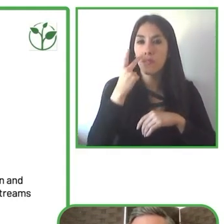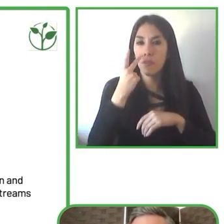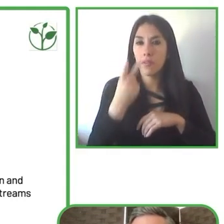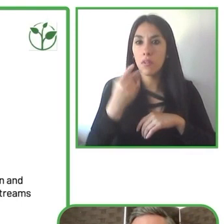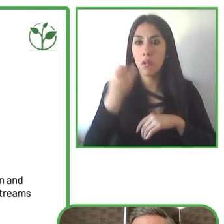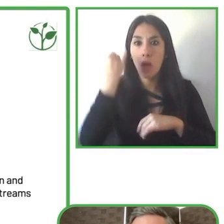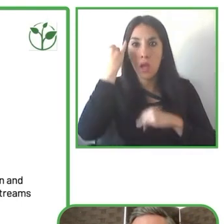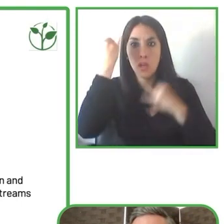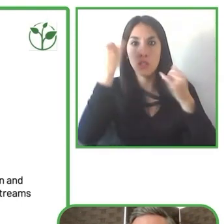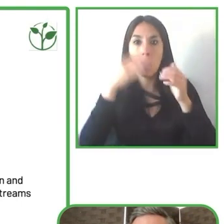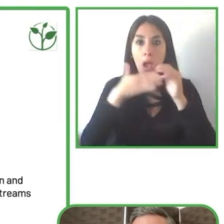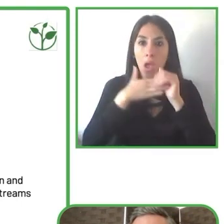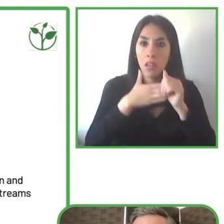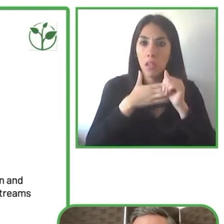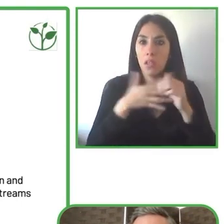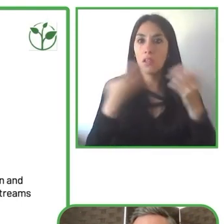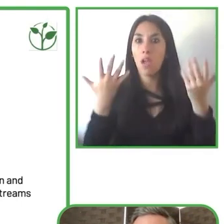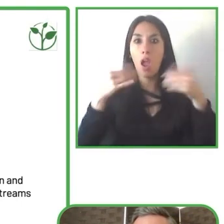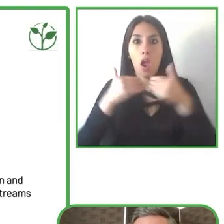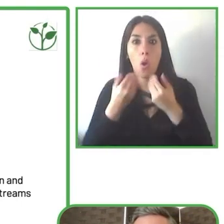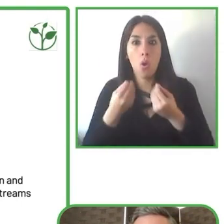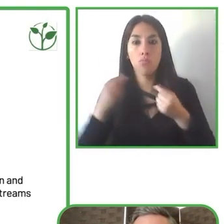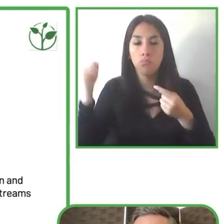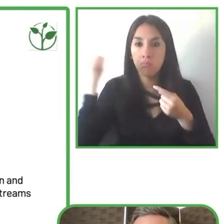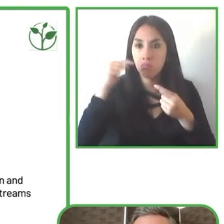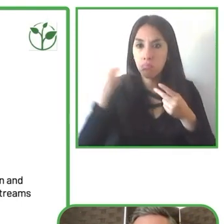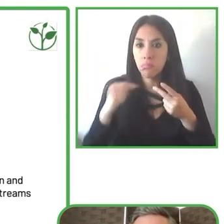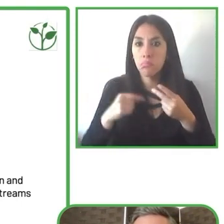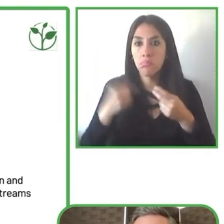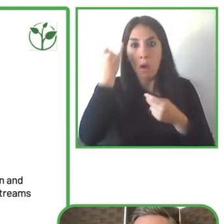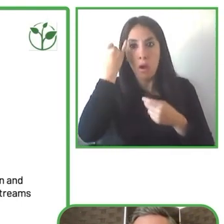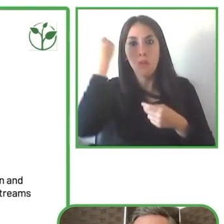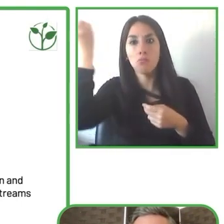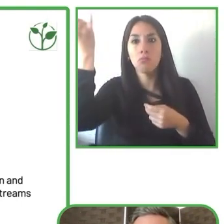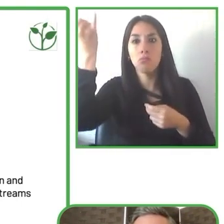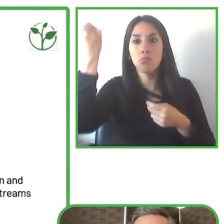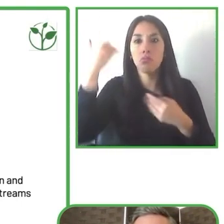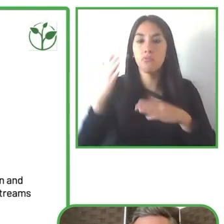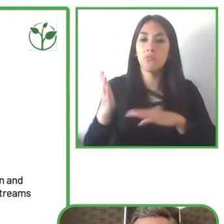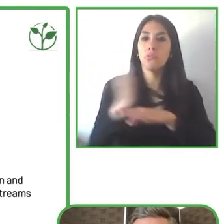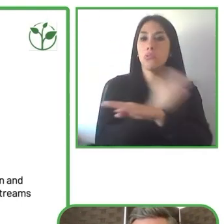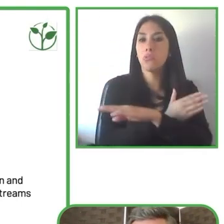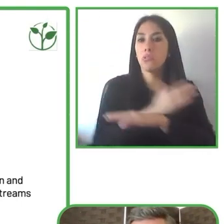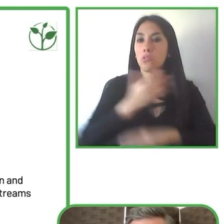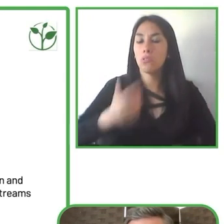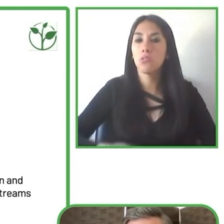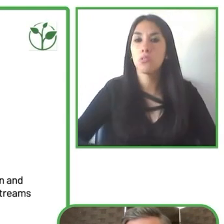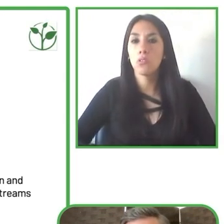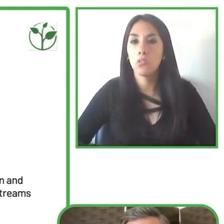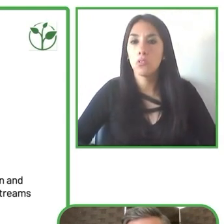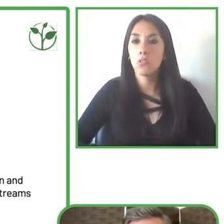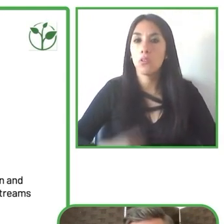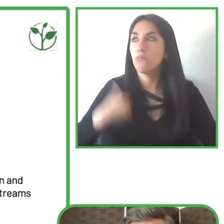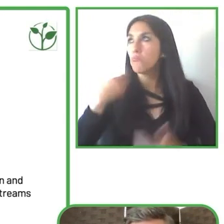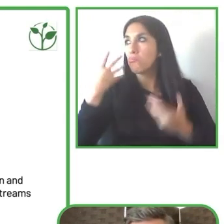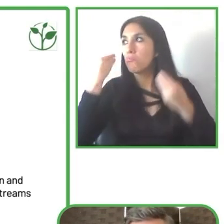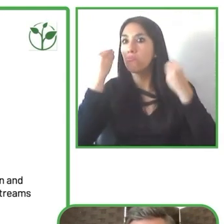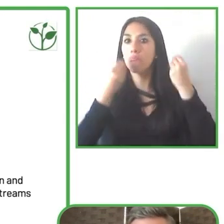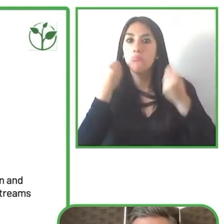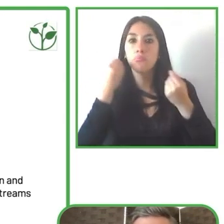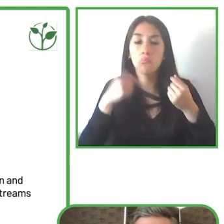iniciativas que fueron que iniciaron y fueron